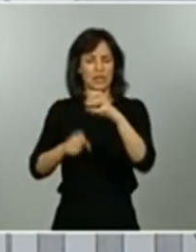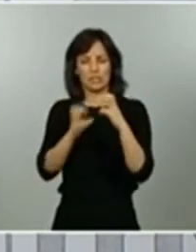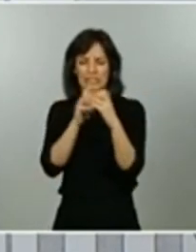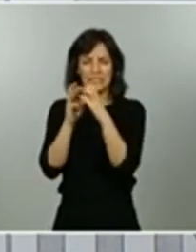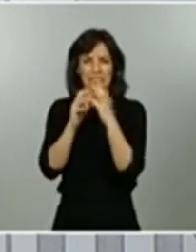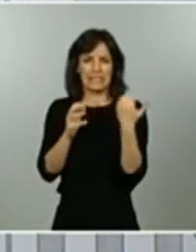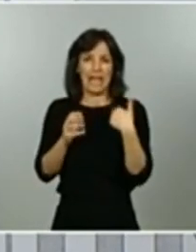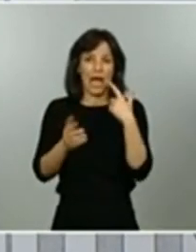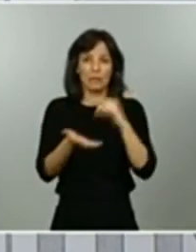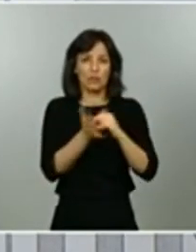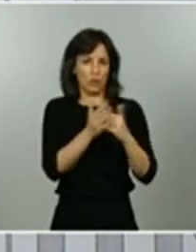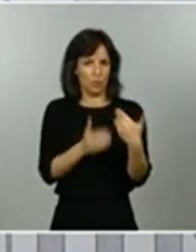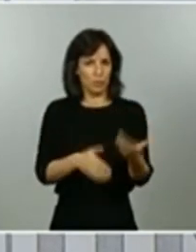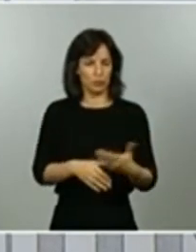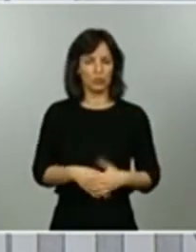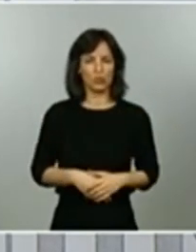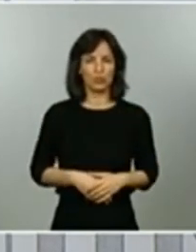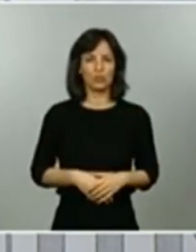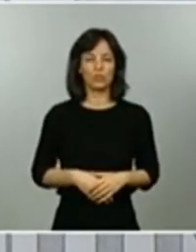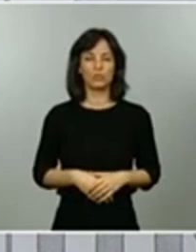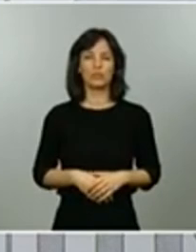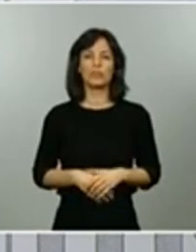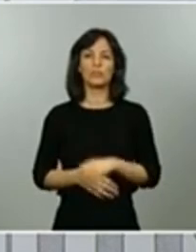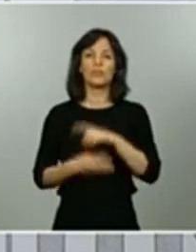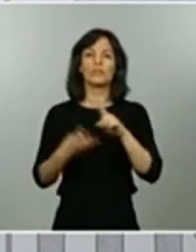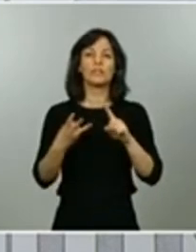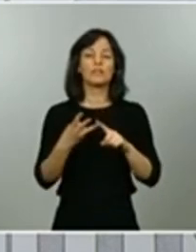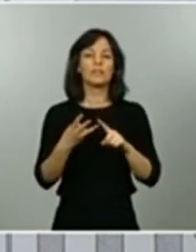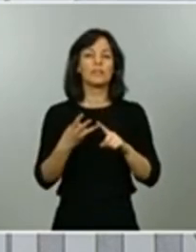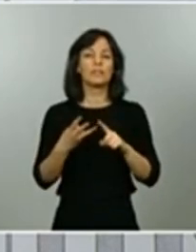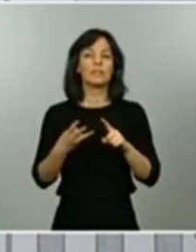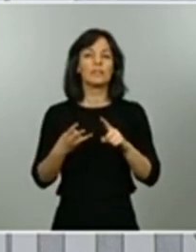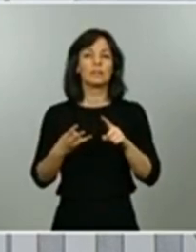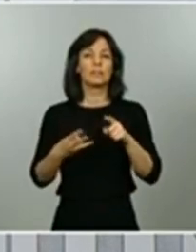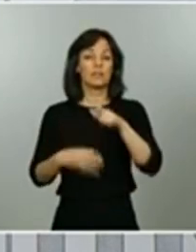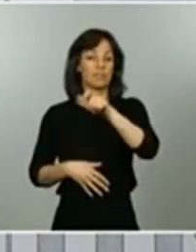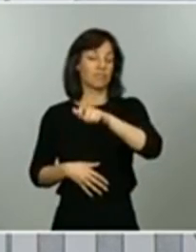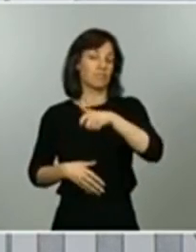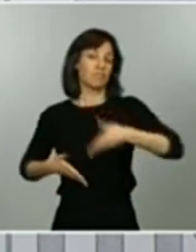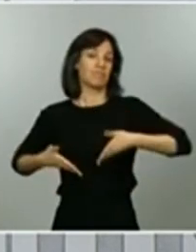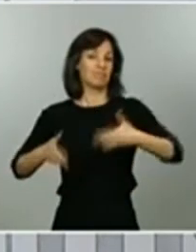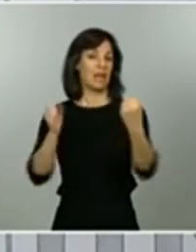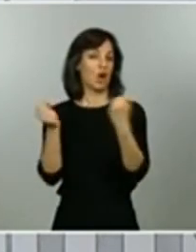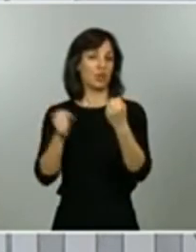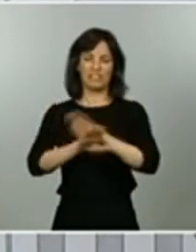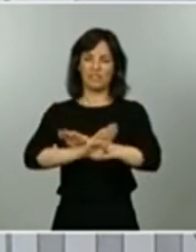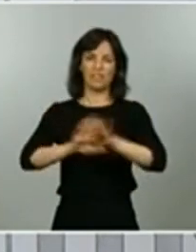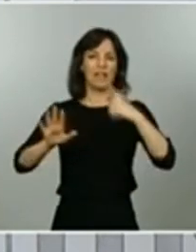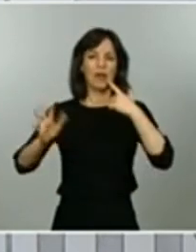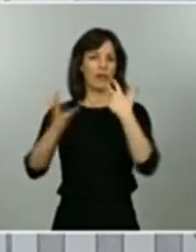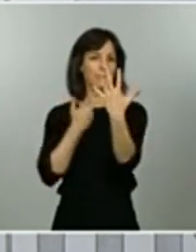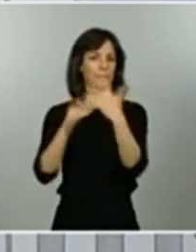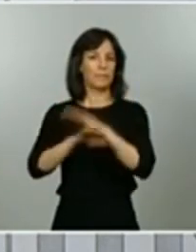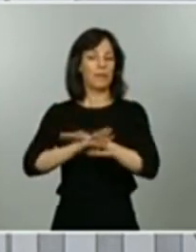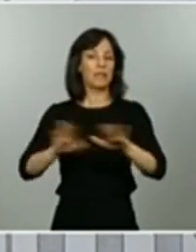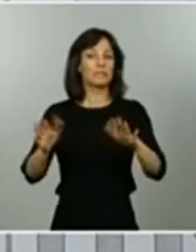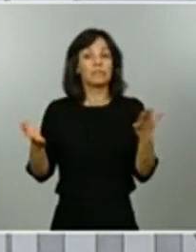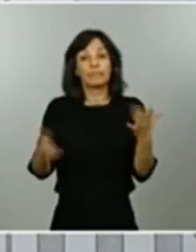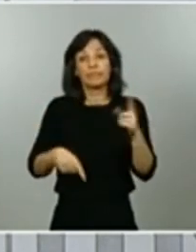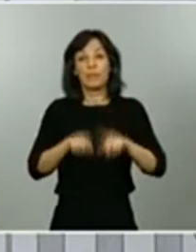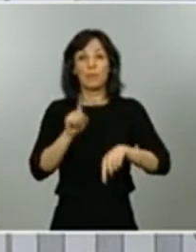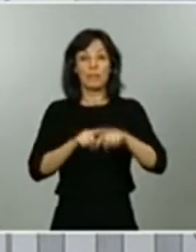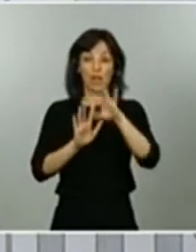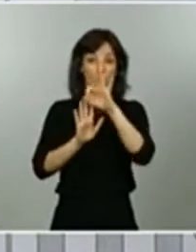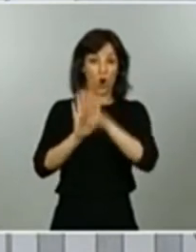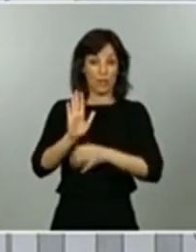y respecto a la propuesta de dejar zonas peatonales mientras se cumplan los criterios de la orden que va a salir publicada